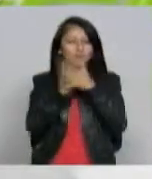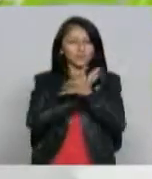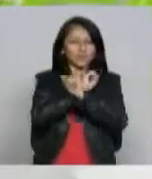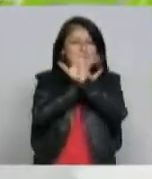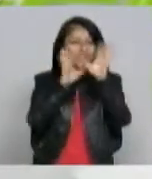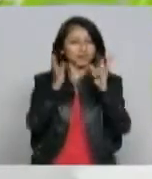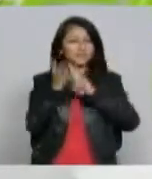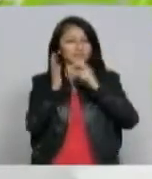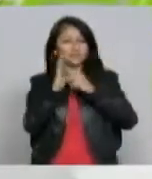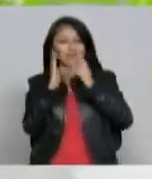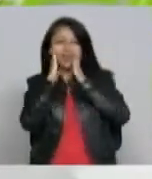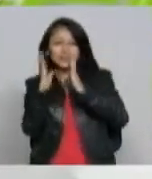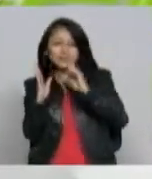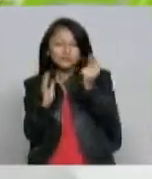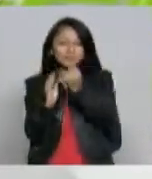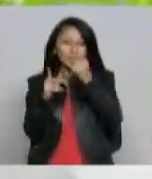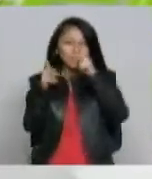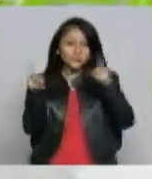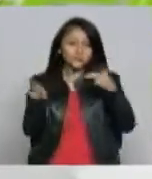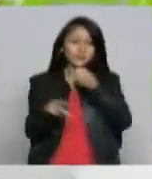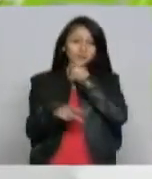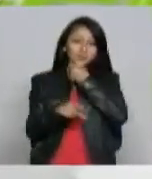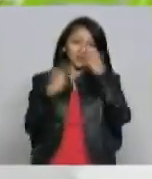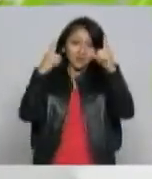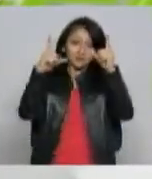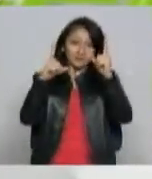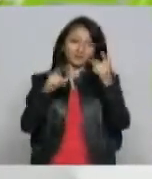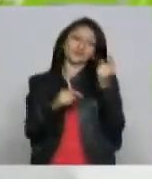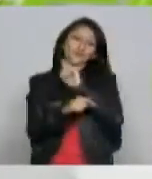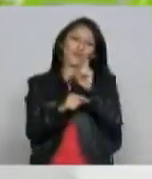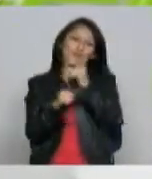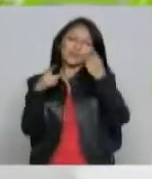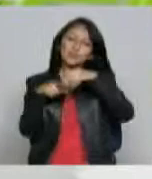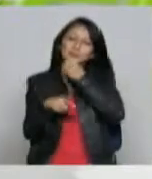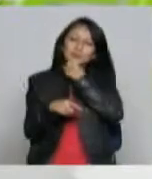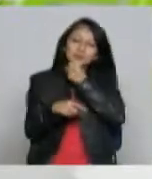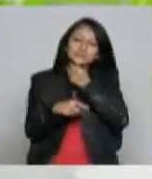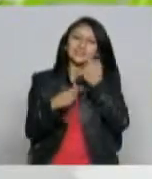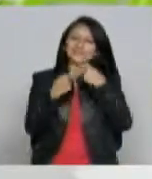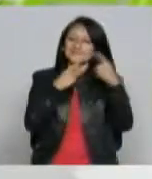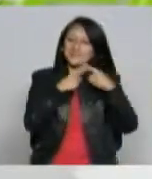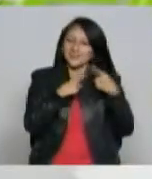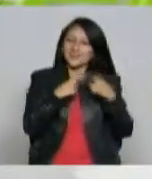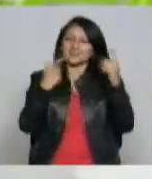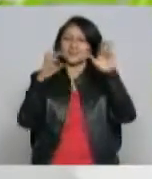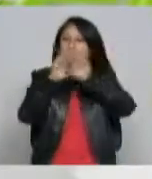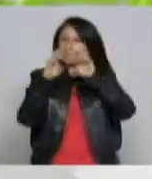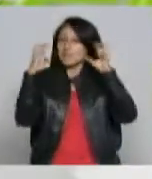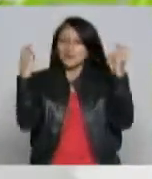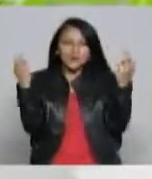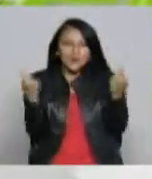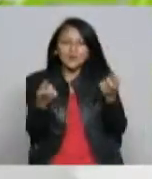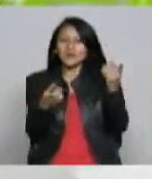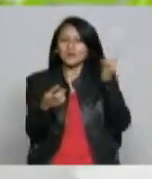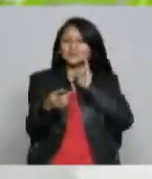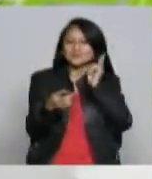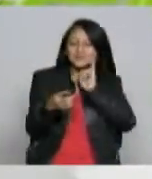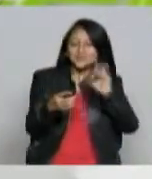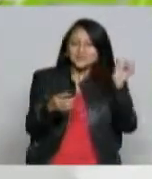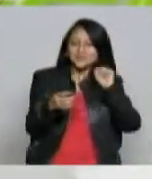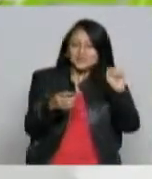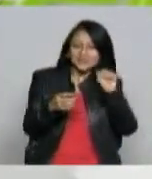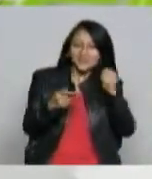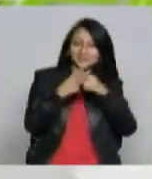de prensa no solamente está dirigido para el periodista que hace televisión no, sala de prensa está dirigido para los periodistas radiales para los periodistas que